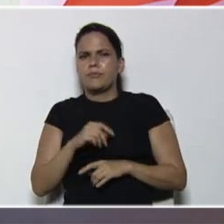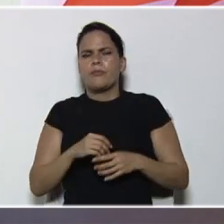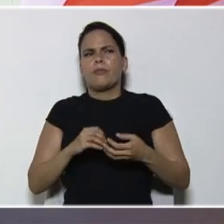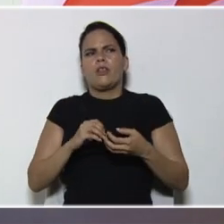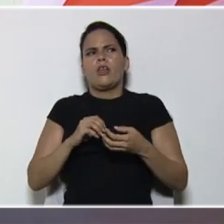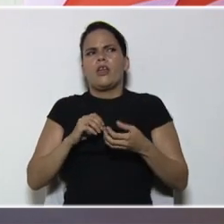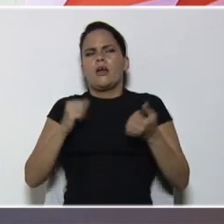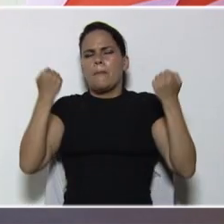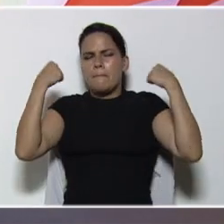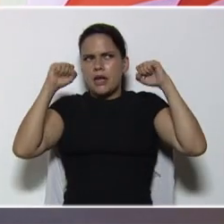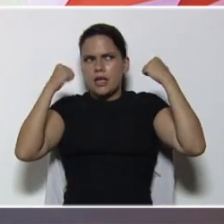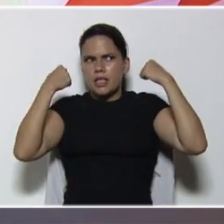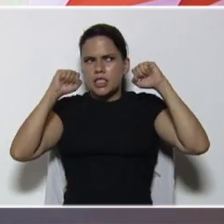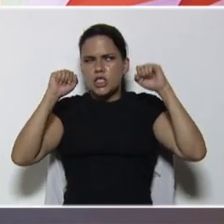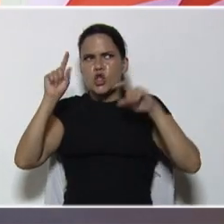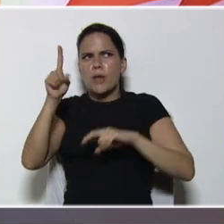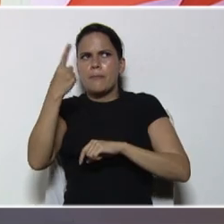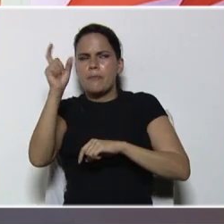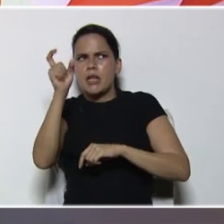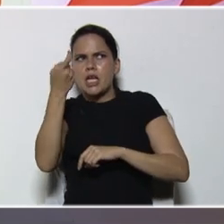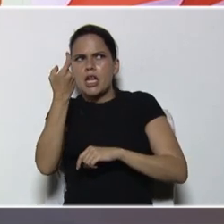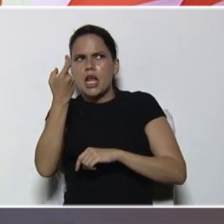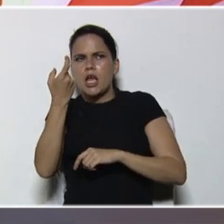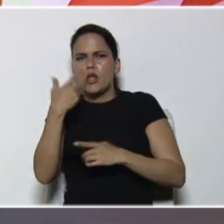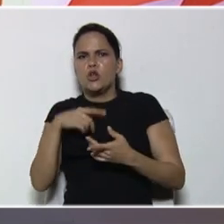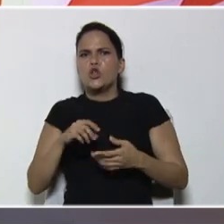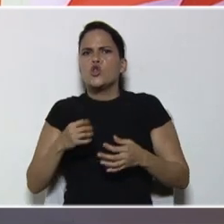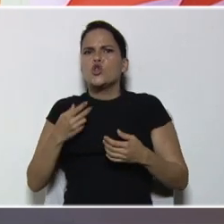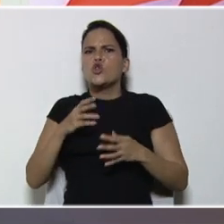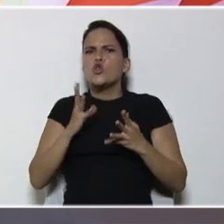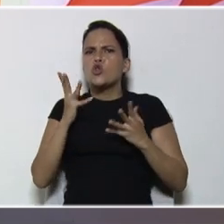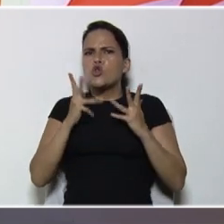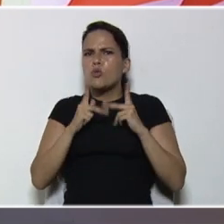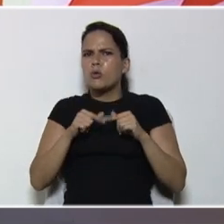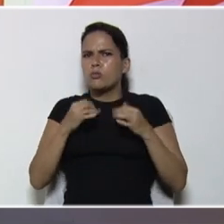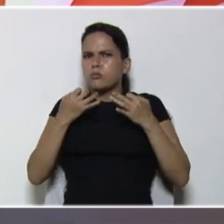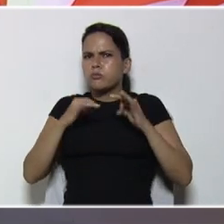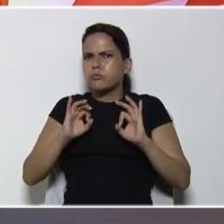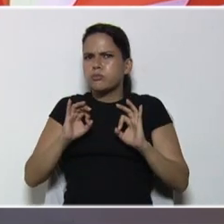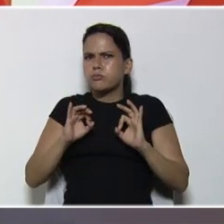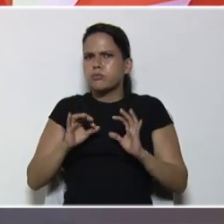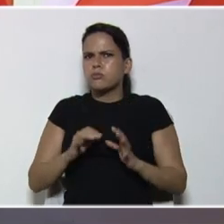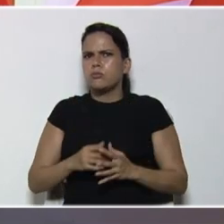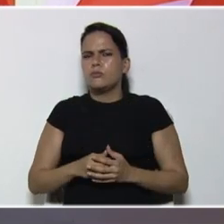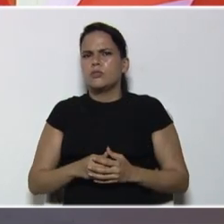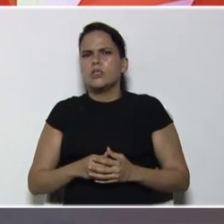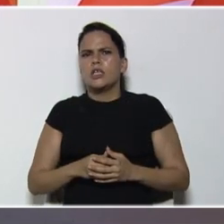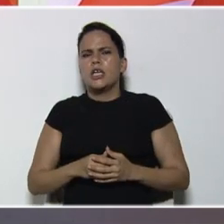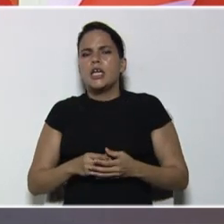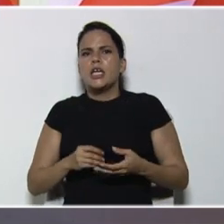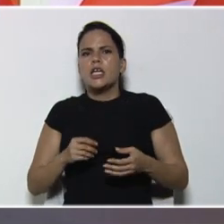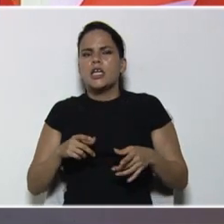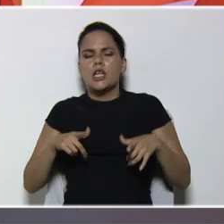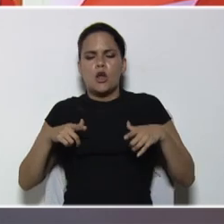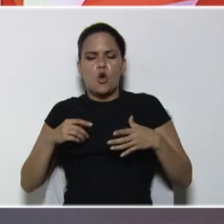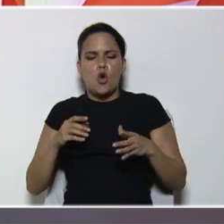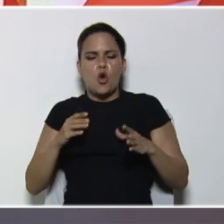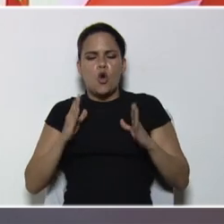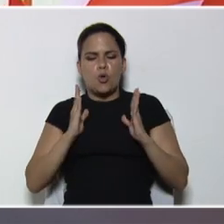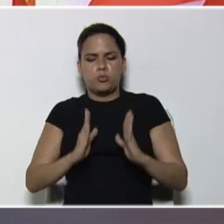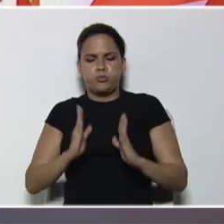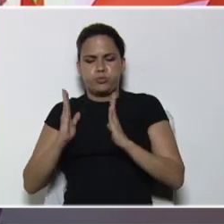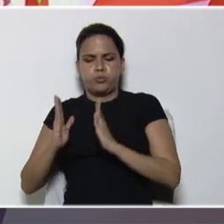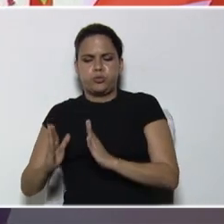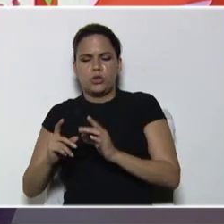reales, y sus propiedades, todas las funciones, exponenciales, y logarítmicas, y la posición, relativa, de dos